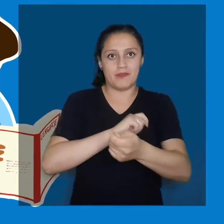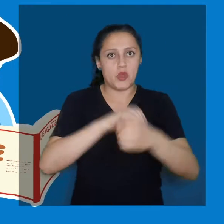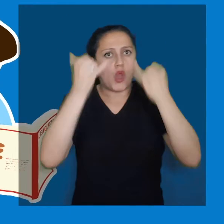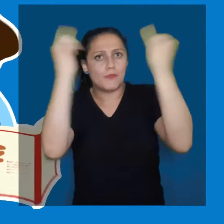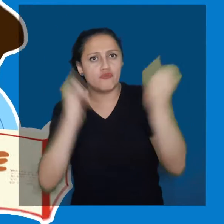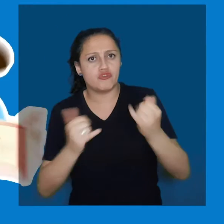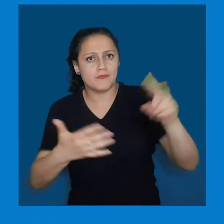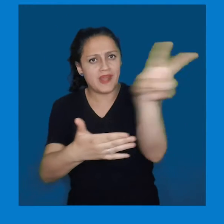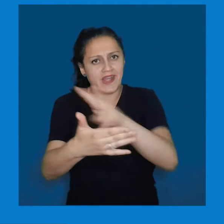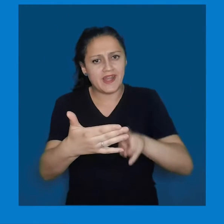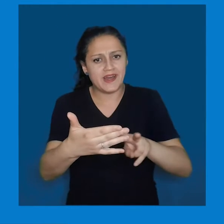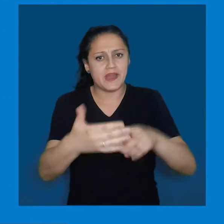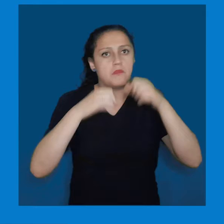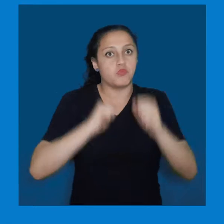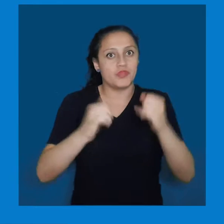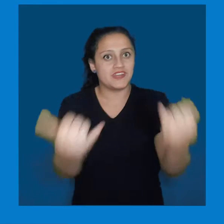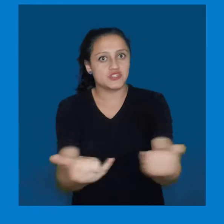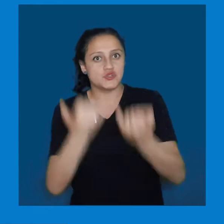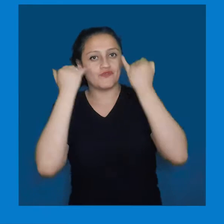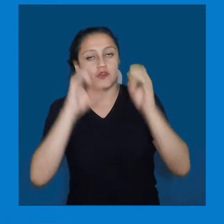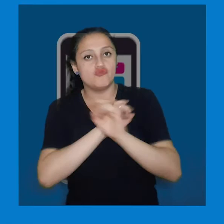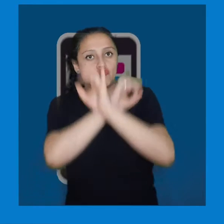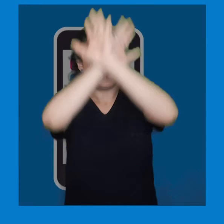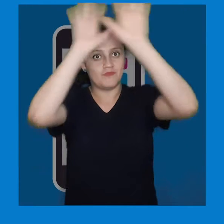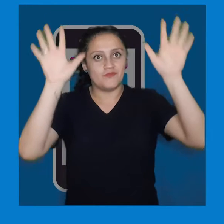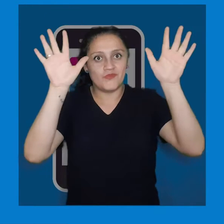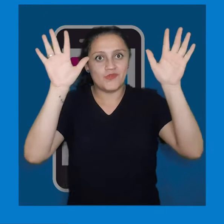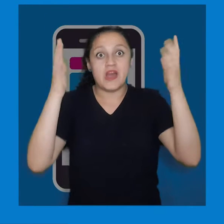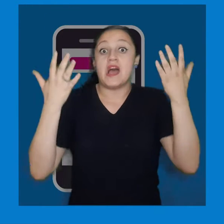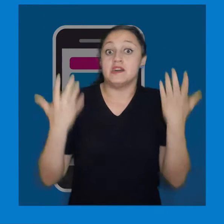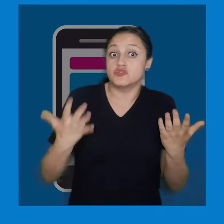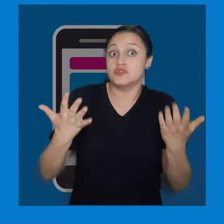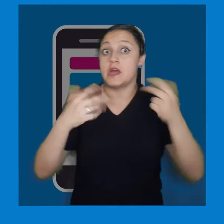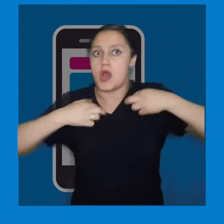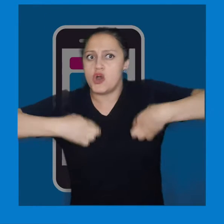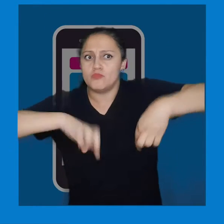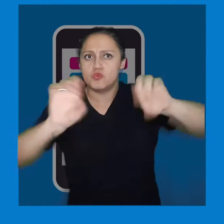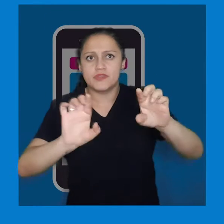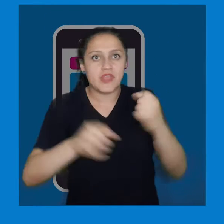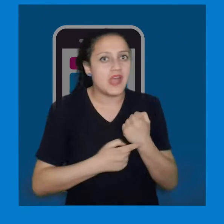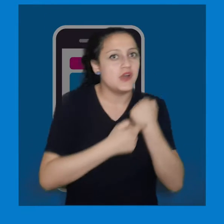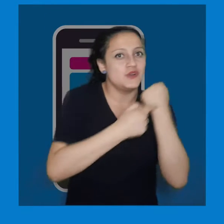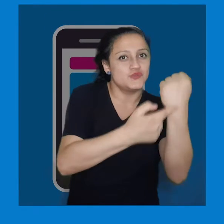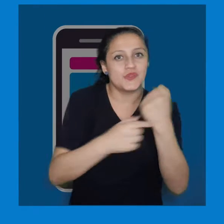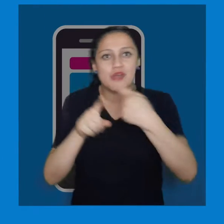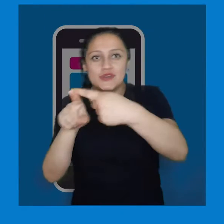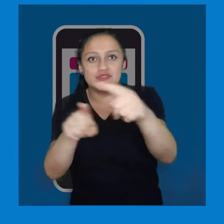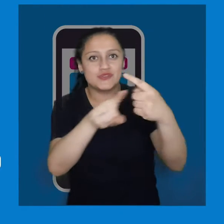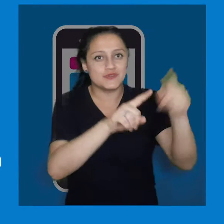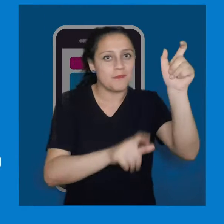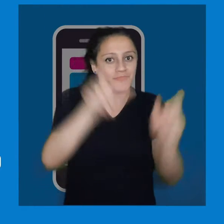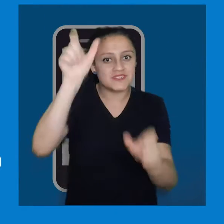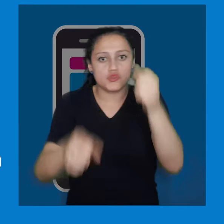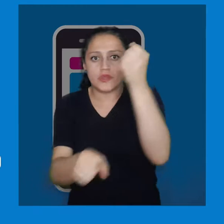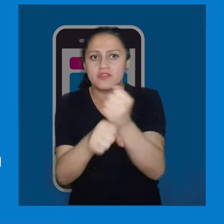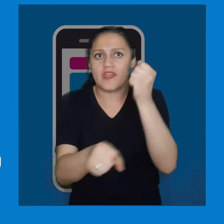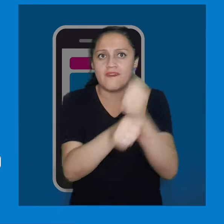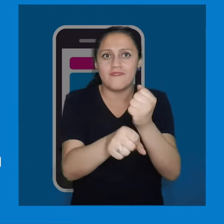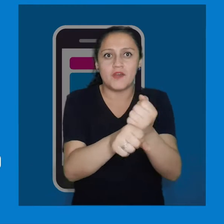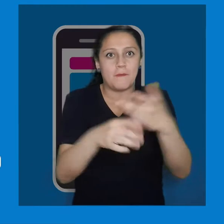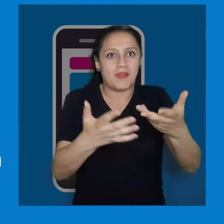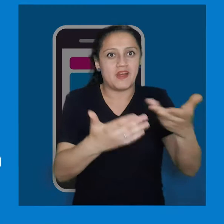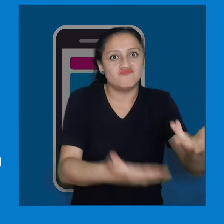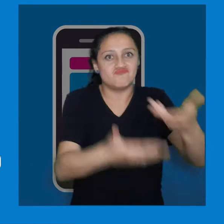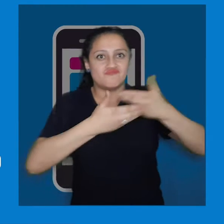es diferente. Ha cambiado tanto la forma en la que leemos y accedemos al conocimiento, como también la forma en la que aprendemos.